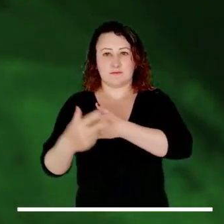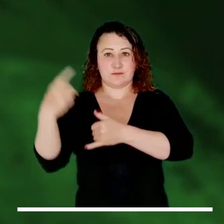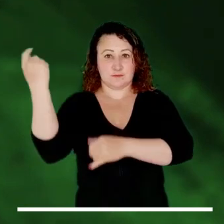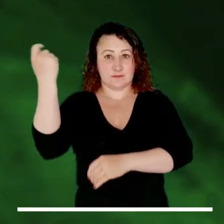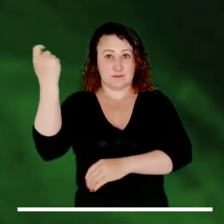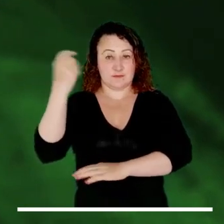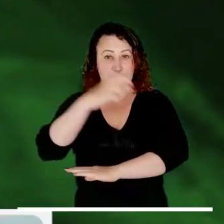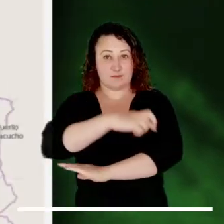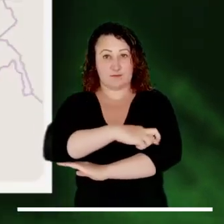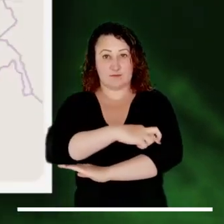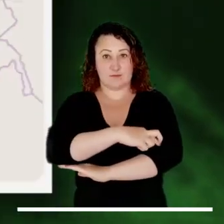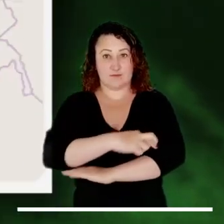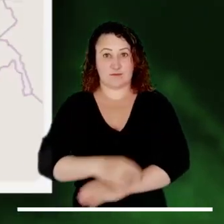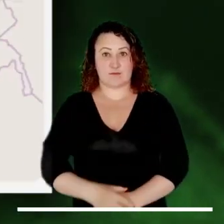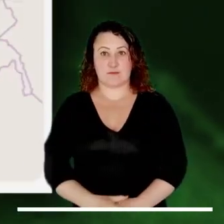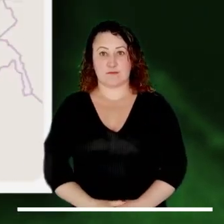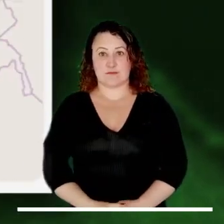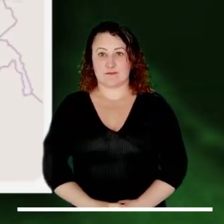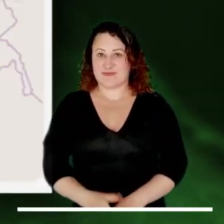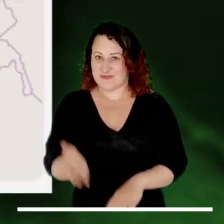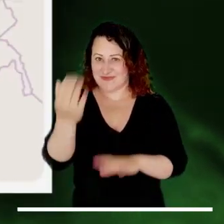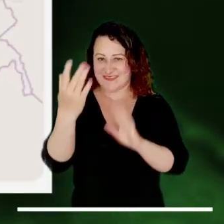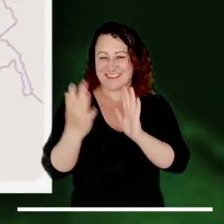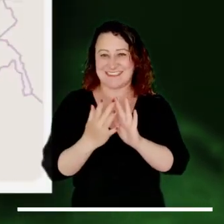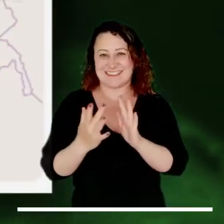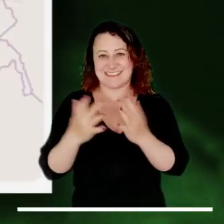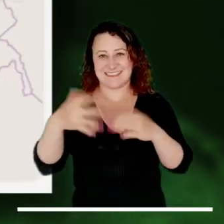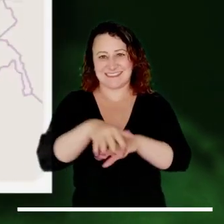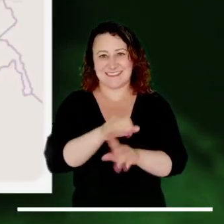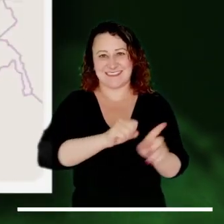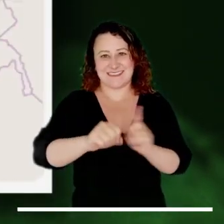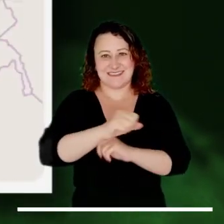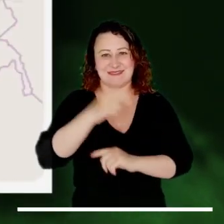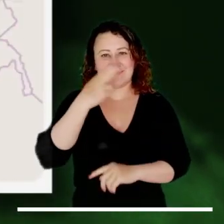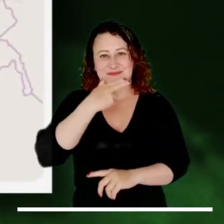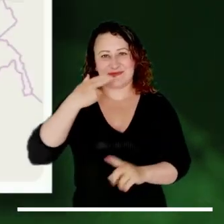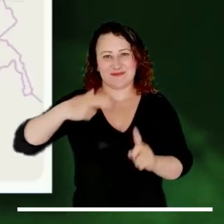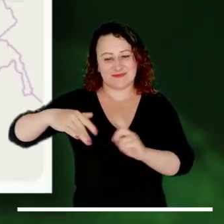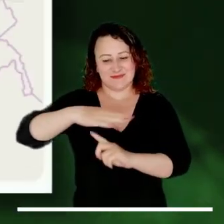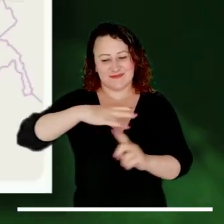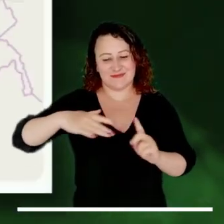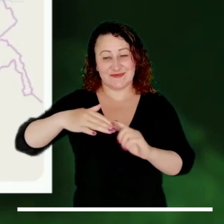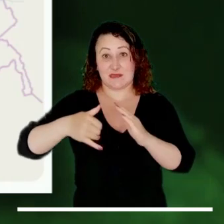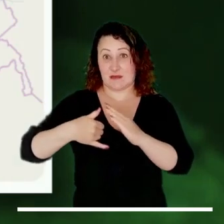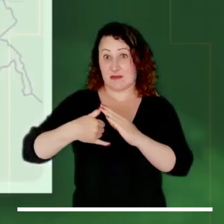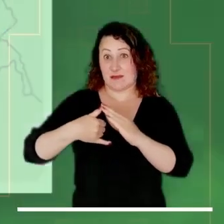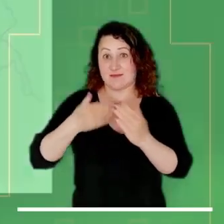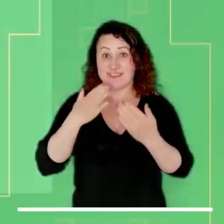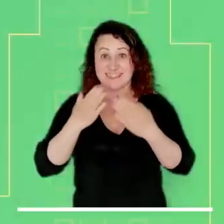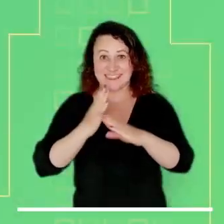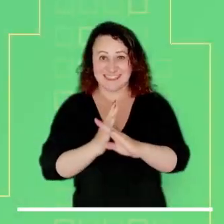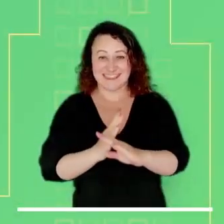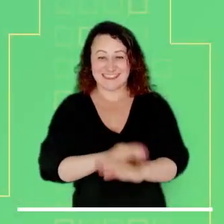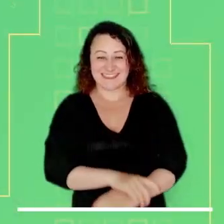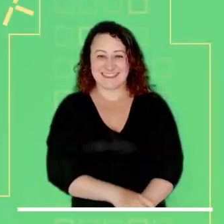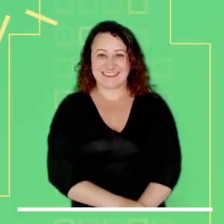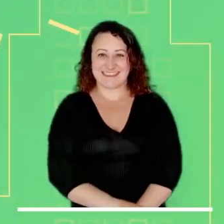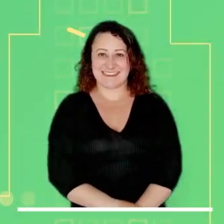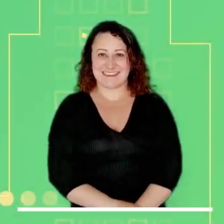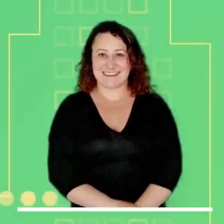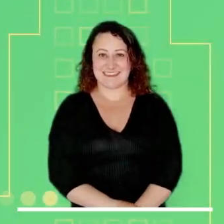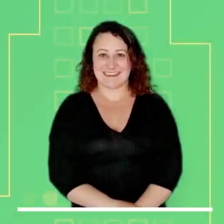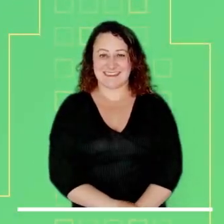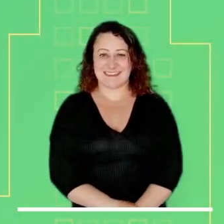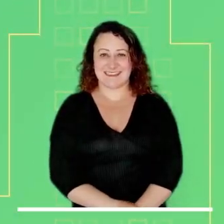Alerta roja por deslizamientos de tierra en zonas del Pacífico, Los Andes, Meta y Putumayo. Síguenos en nuestras